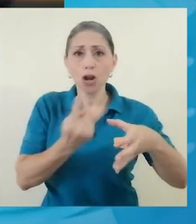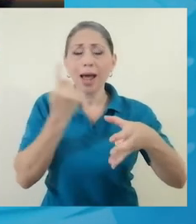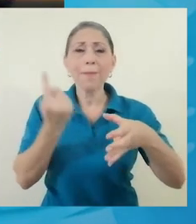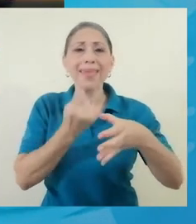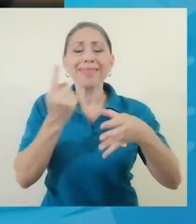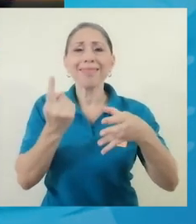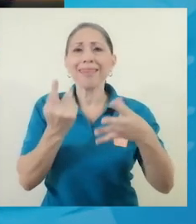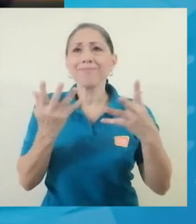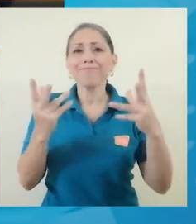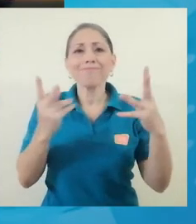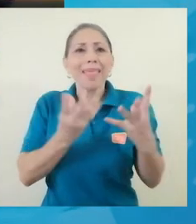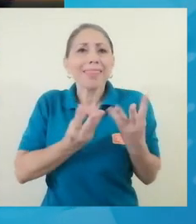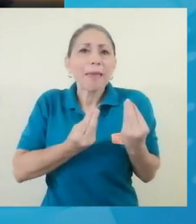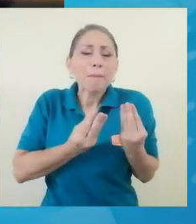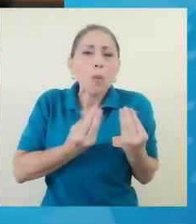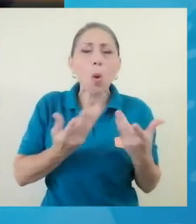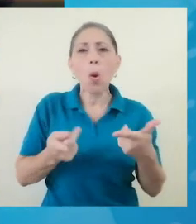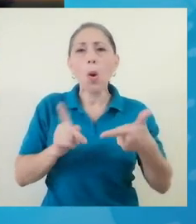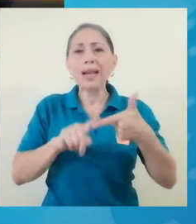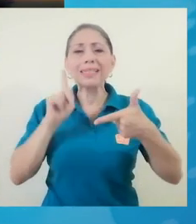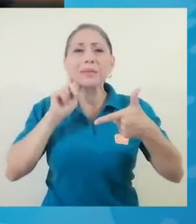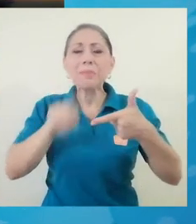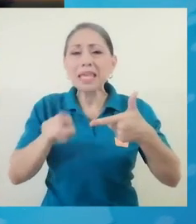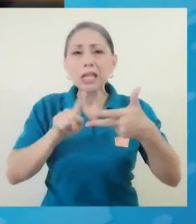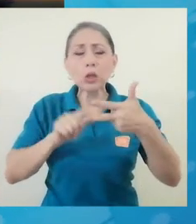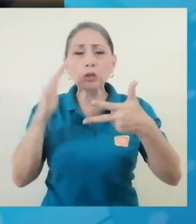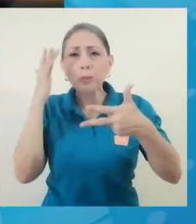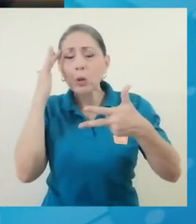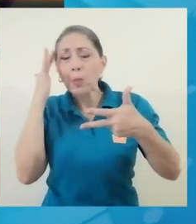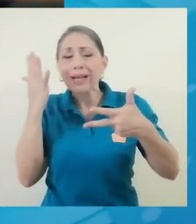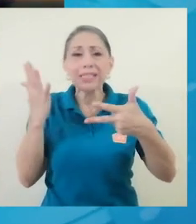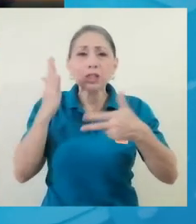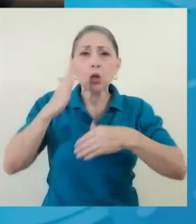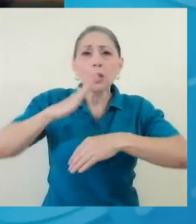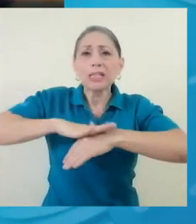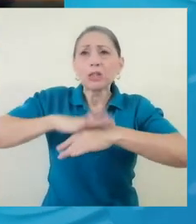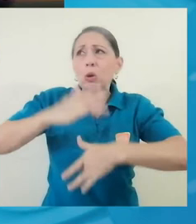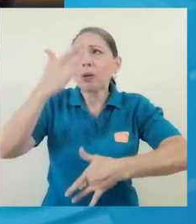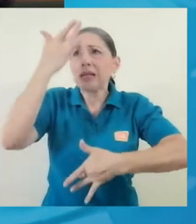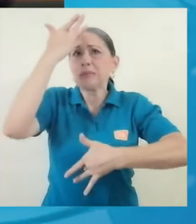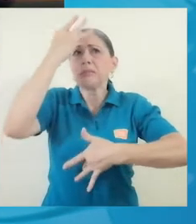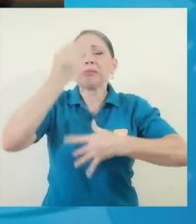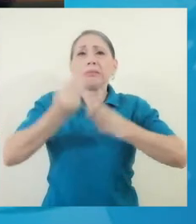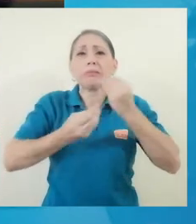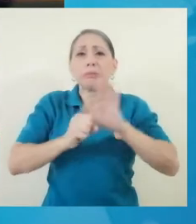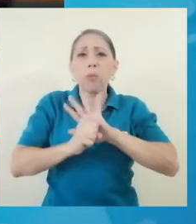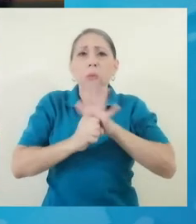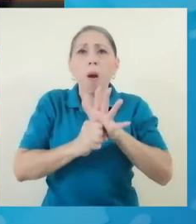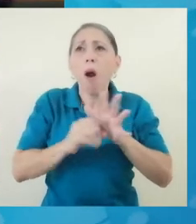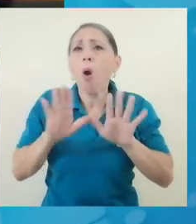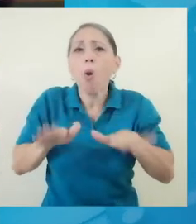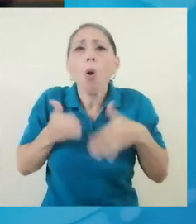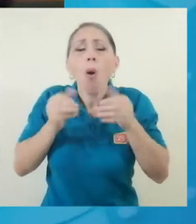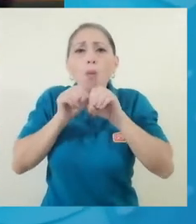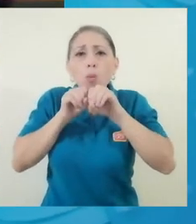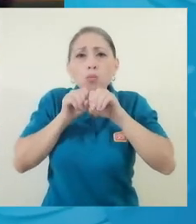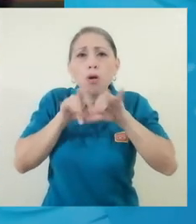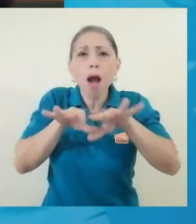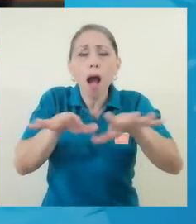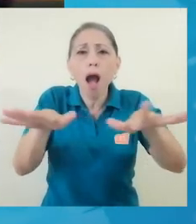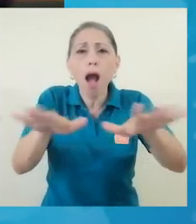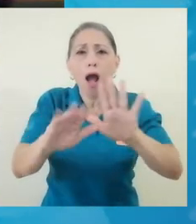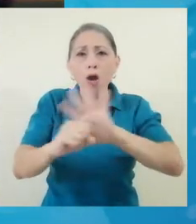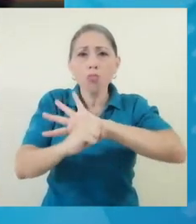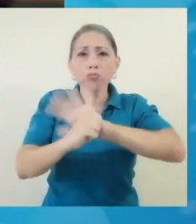los temores, de los mitos o las preocupaciones que se tienen en torno al contagio o a la transmisión del COVID